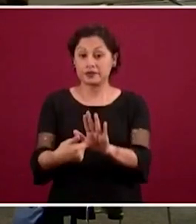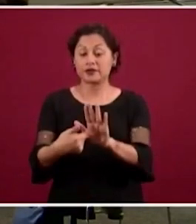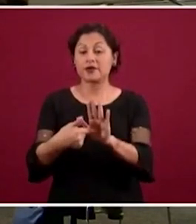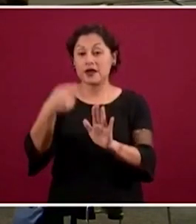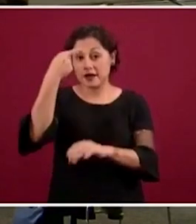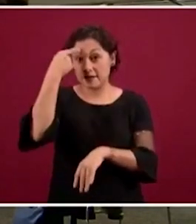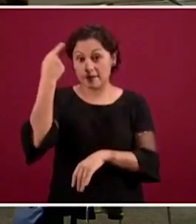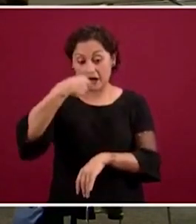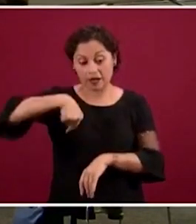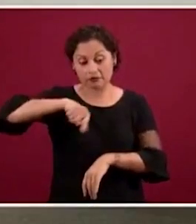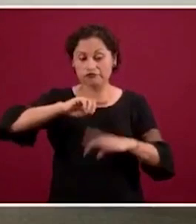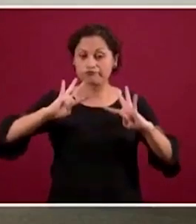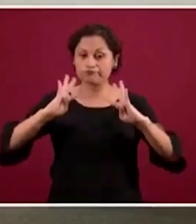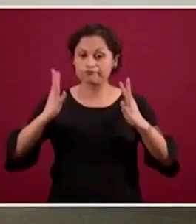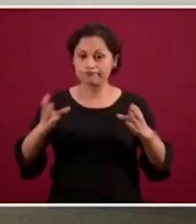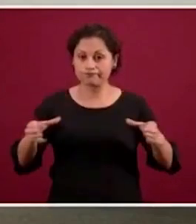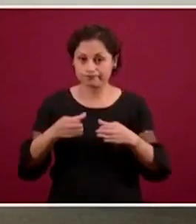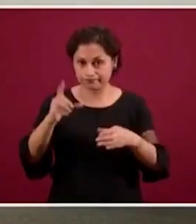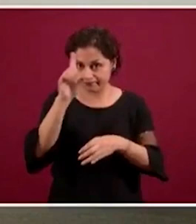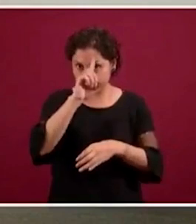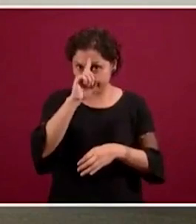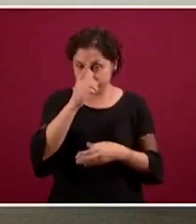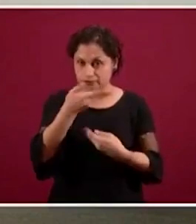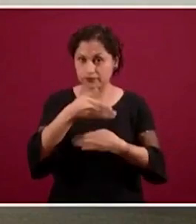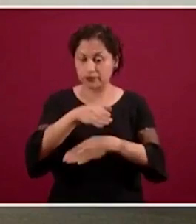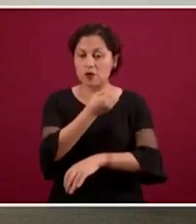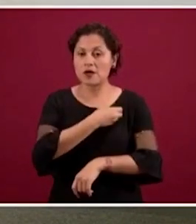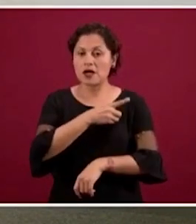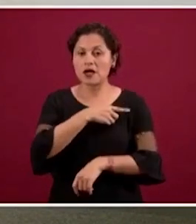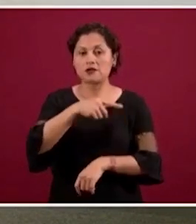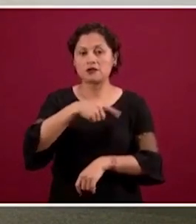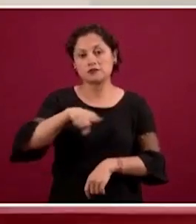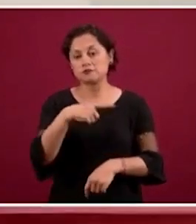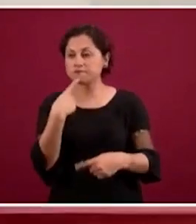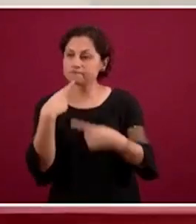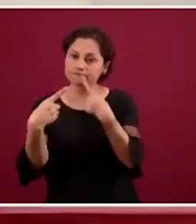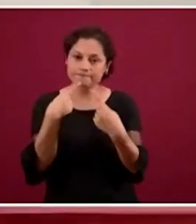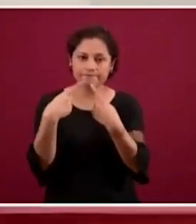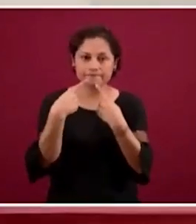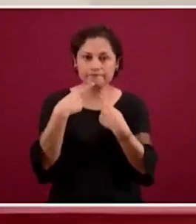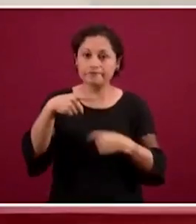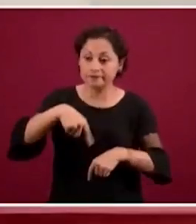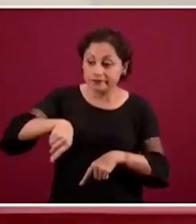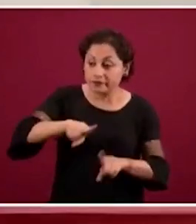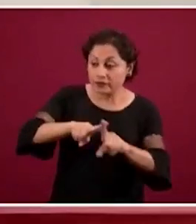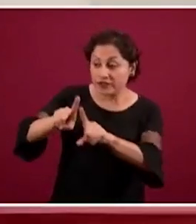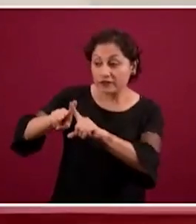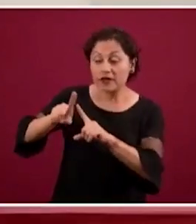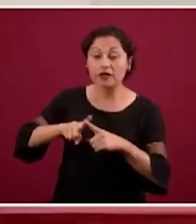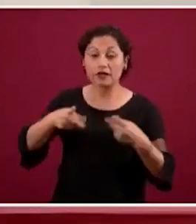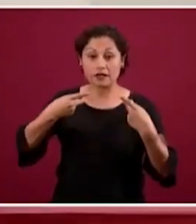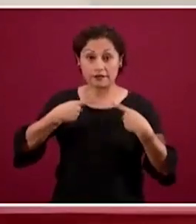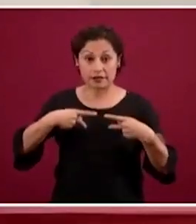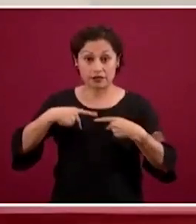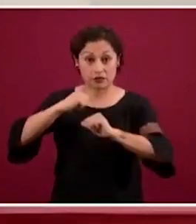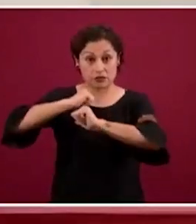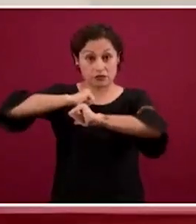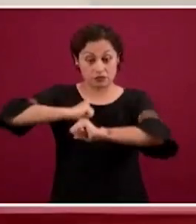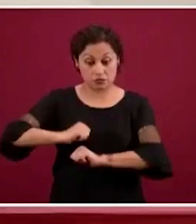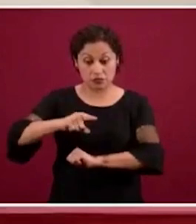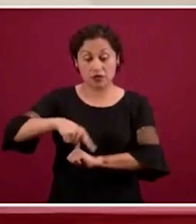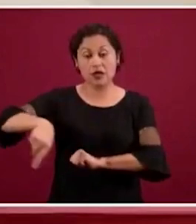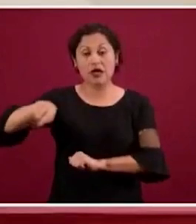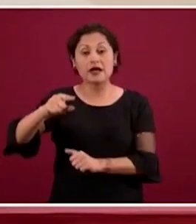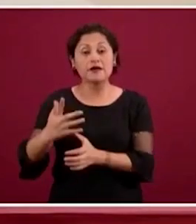y uno de los señalamientos que hicieron varios de los vocales del Consejo fue su